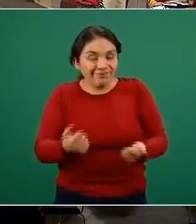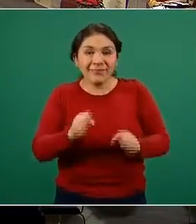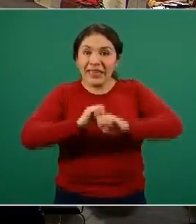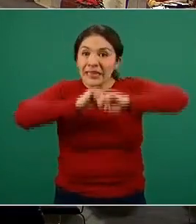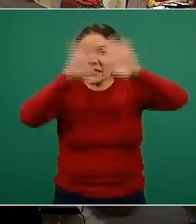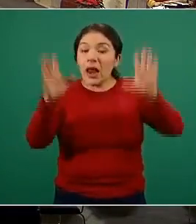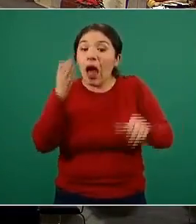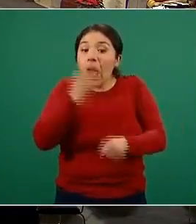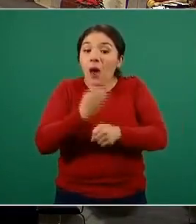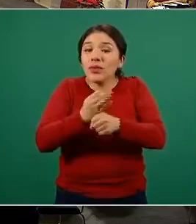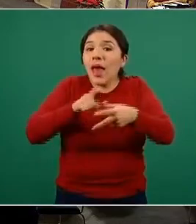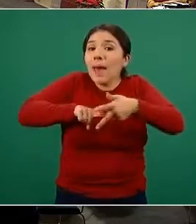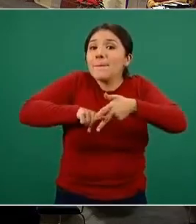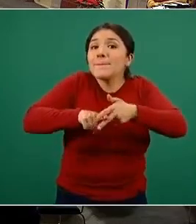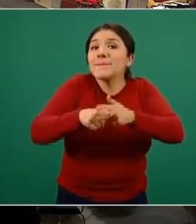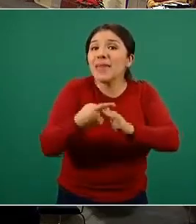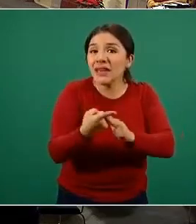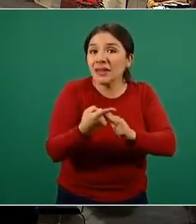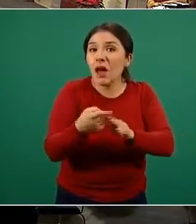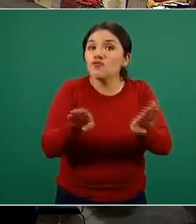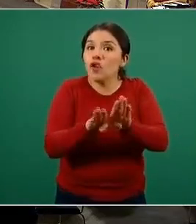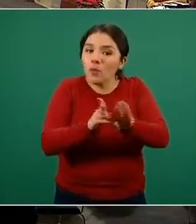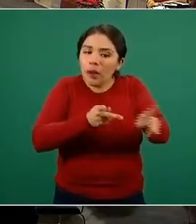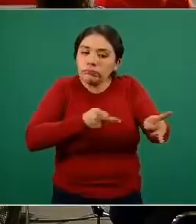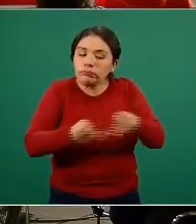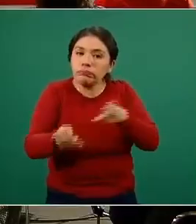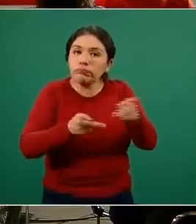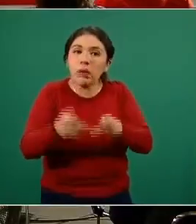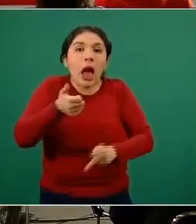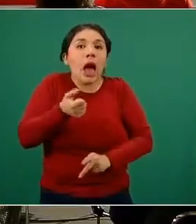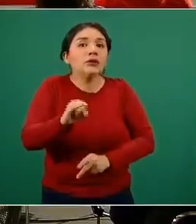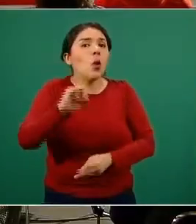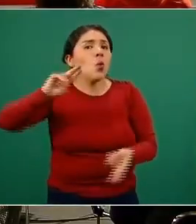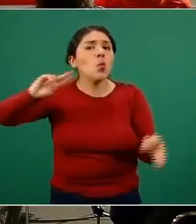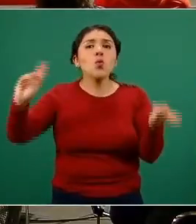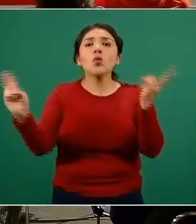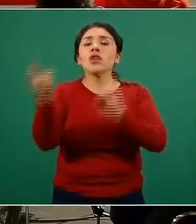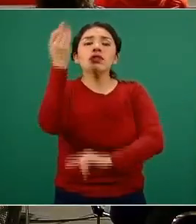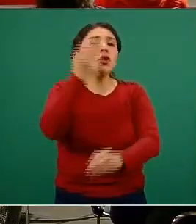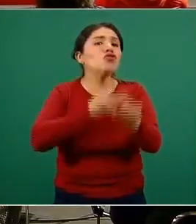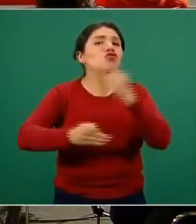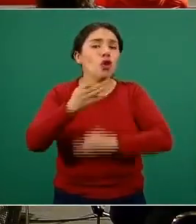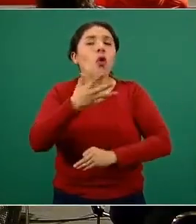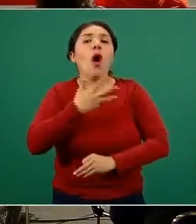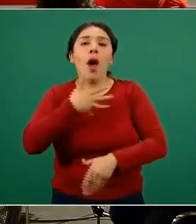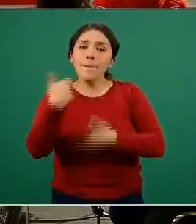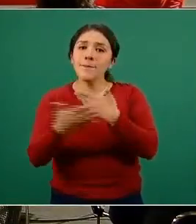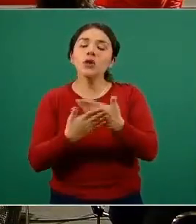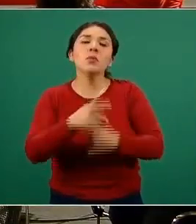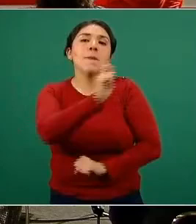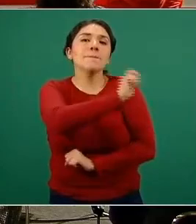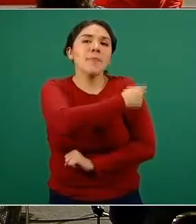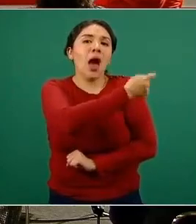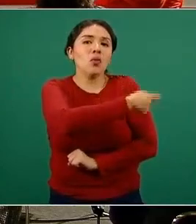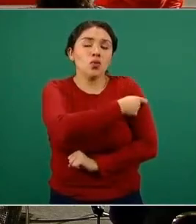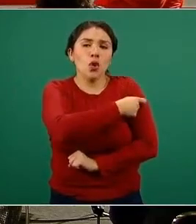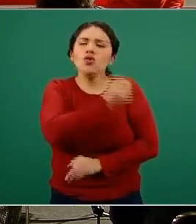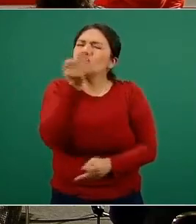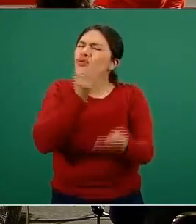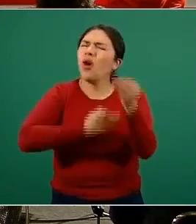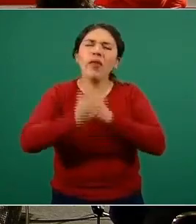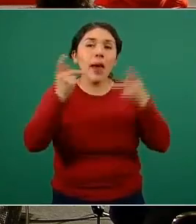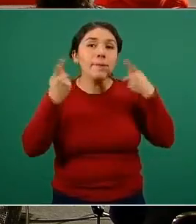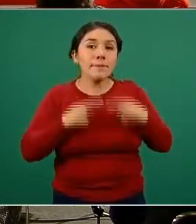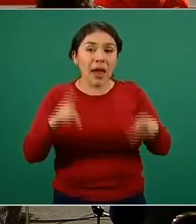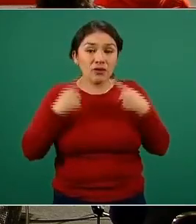es el inicio para un programa universal, universal de vacunación. Toda la población